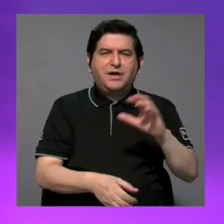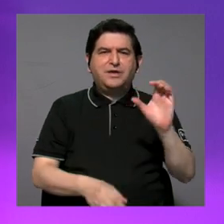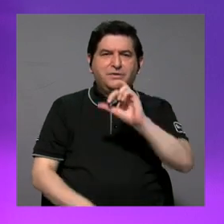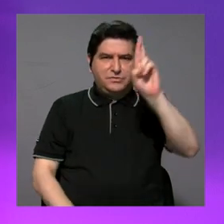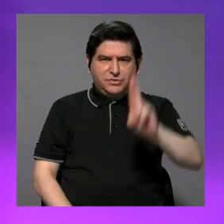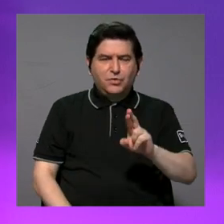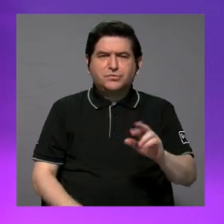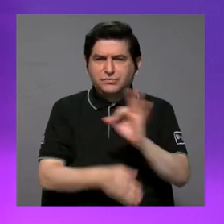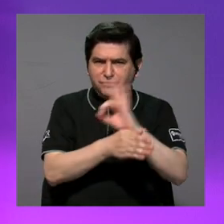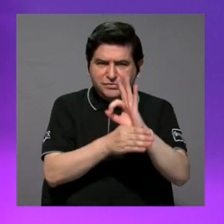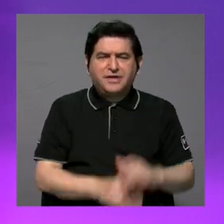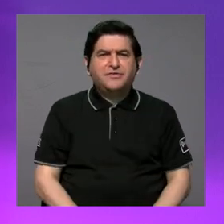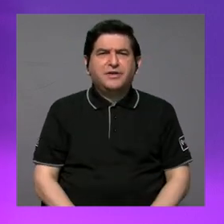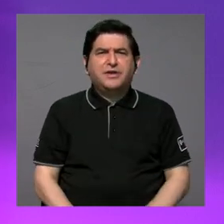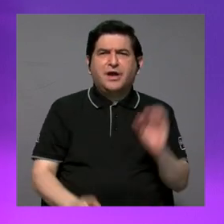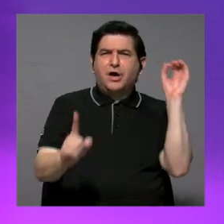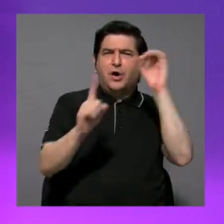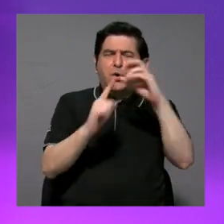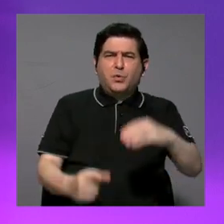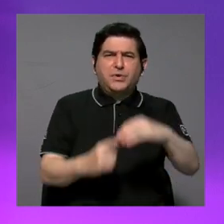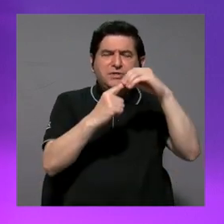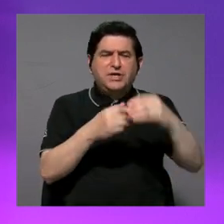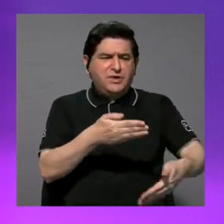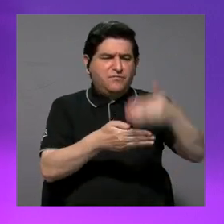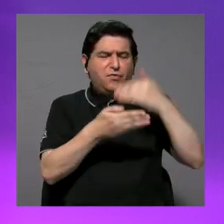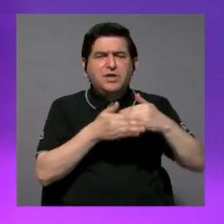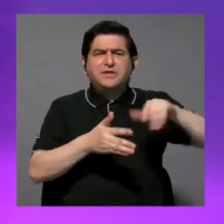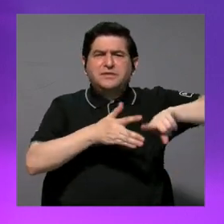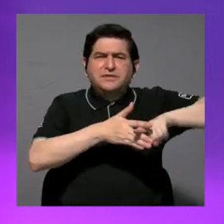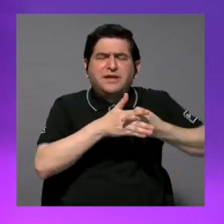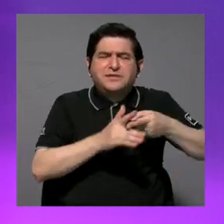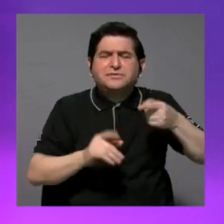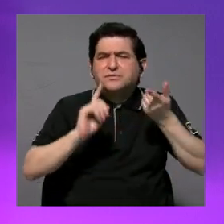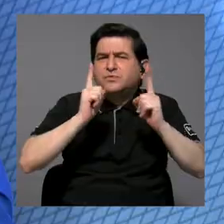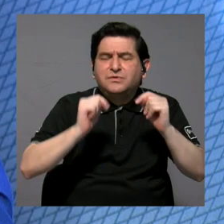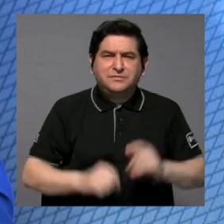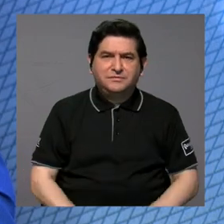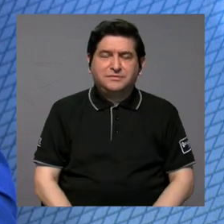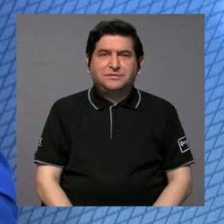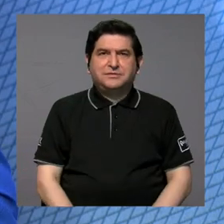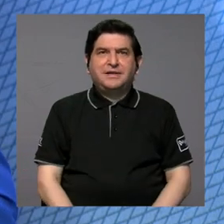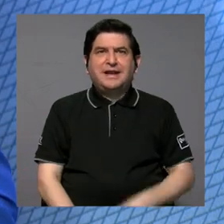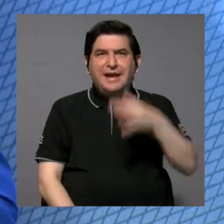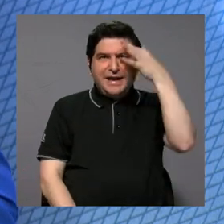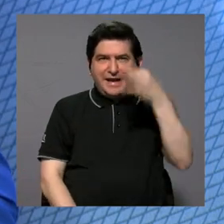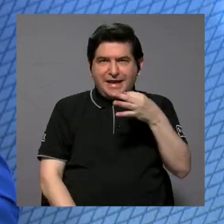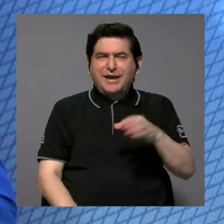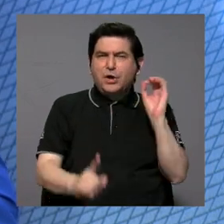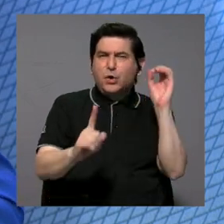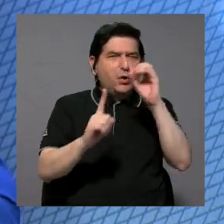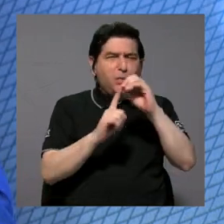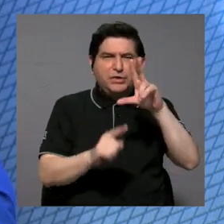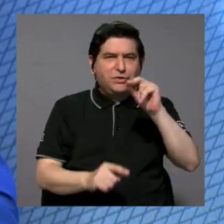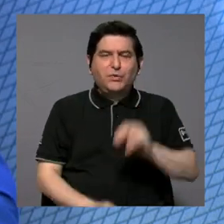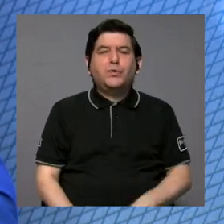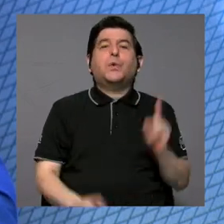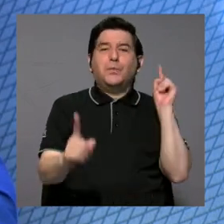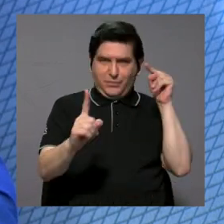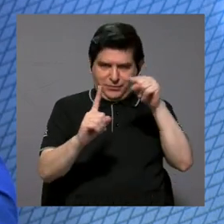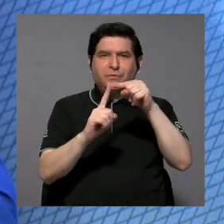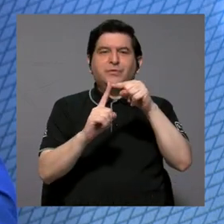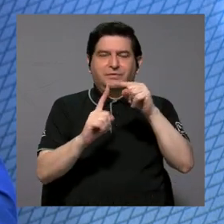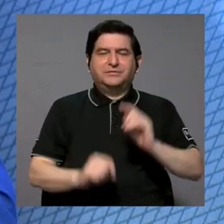objetivo principal y cuál es la historia que hay detrás de su origen? Yo creo que como objetivo, más que como objetivo, tal vez como propósito Valeria,